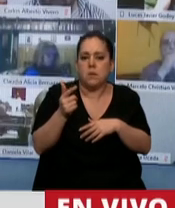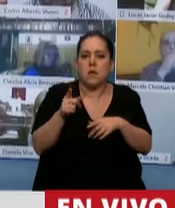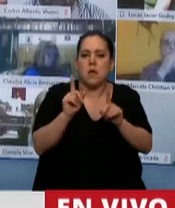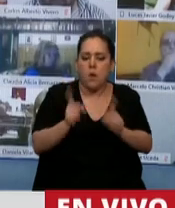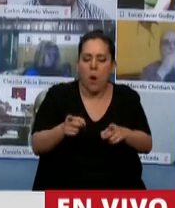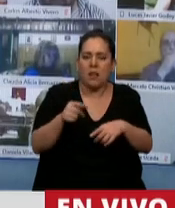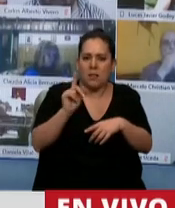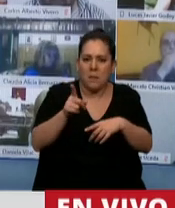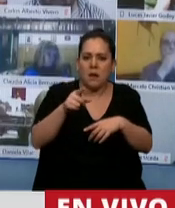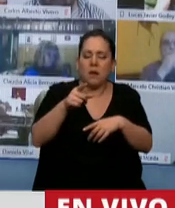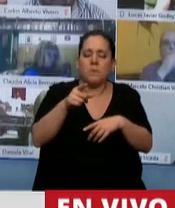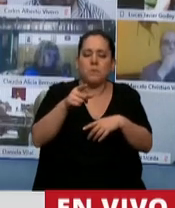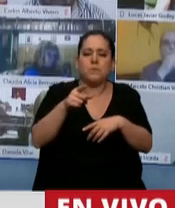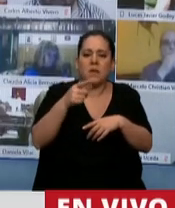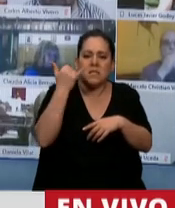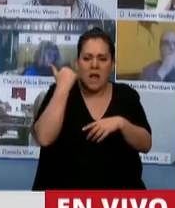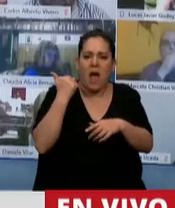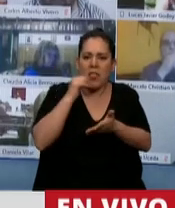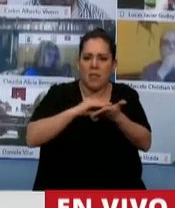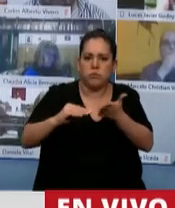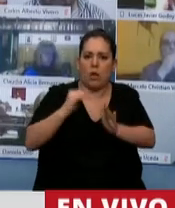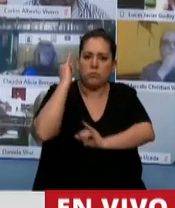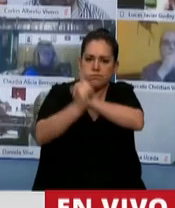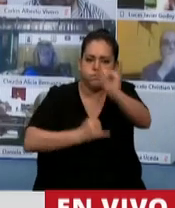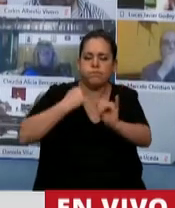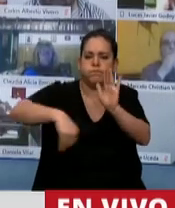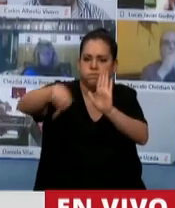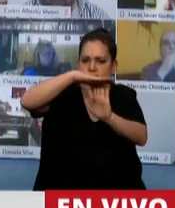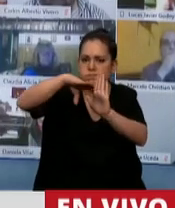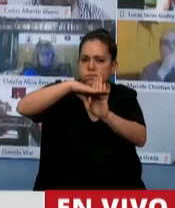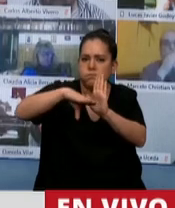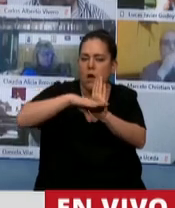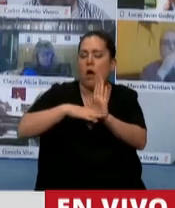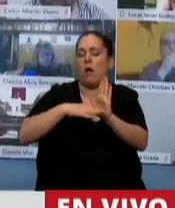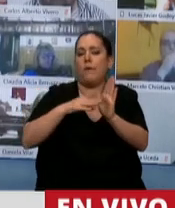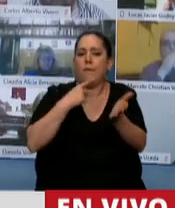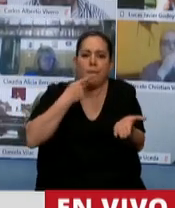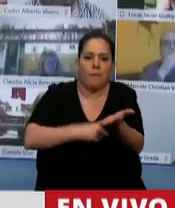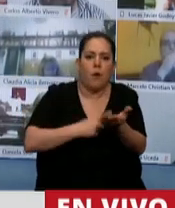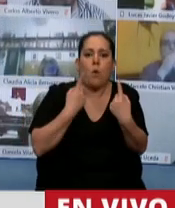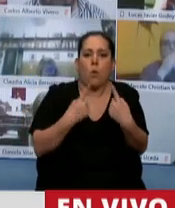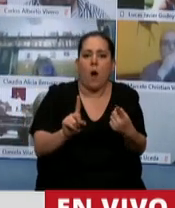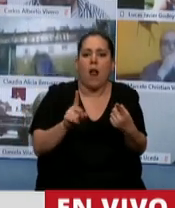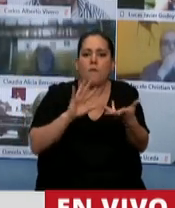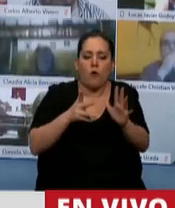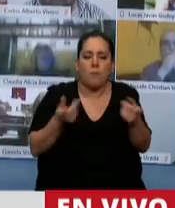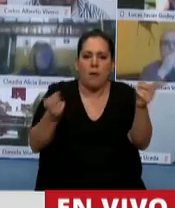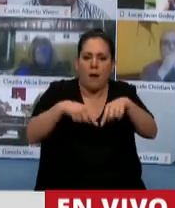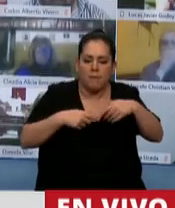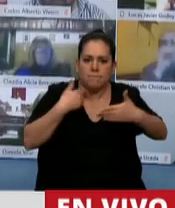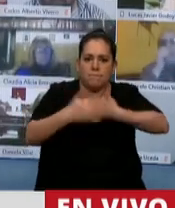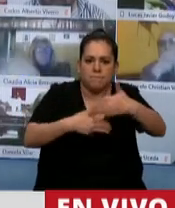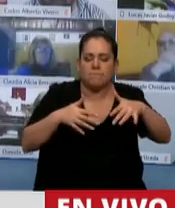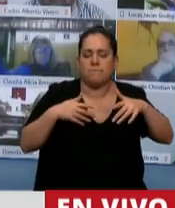Ya mis compañeros diputados han enumerado en reiteradas oportunidades todas las medidas de sostenimiento que plantea el proyecto